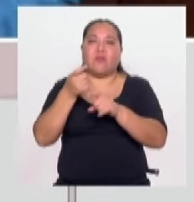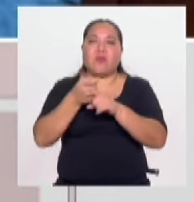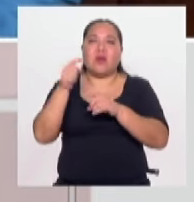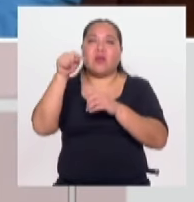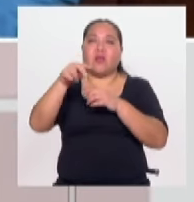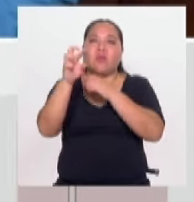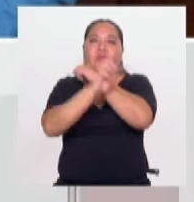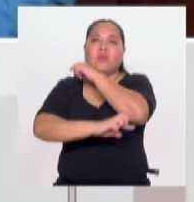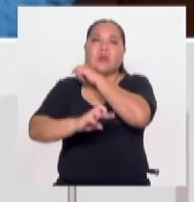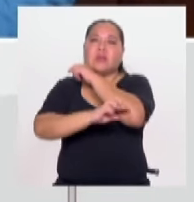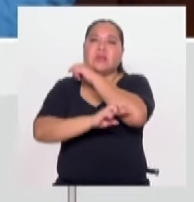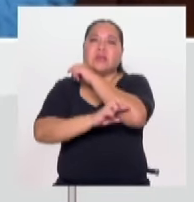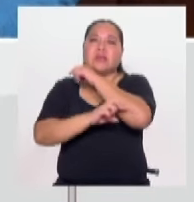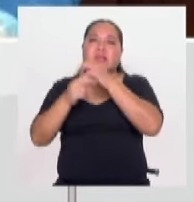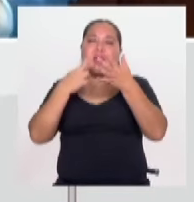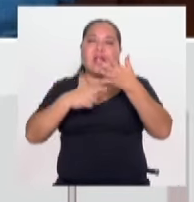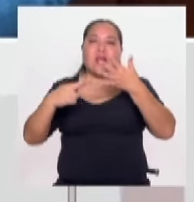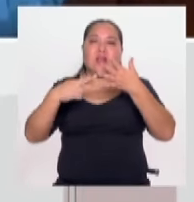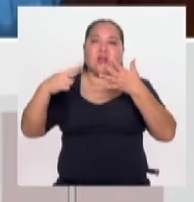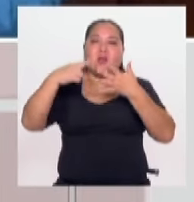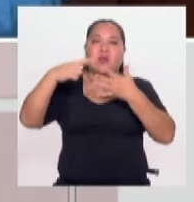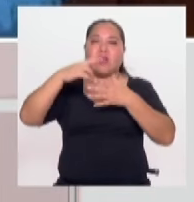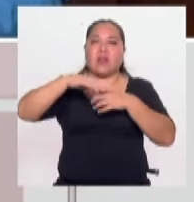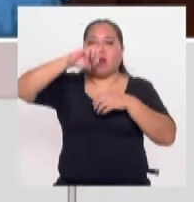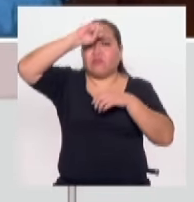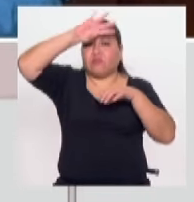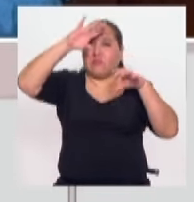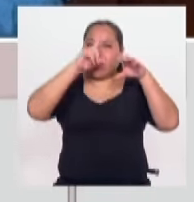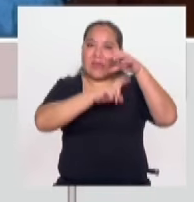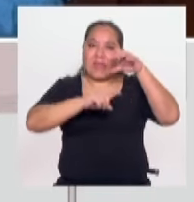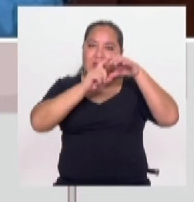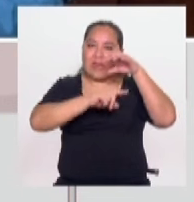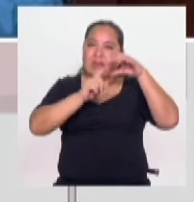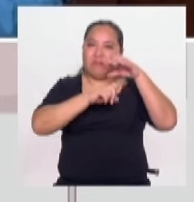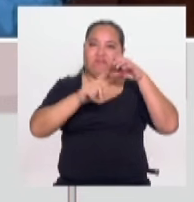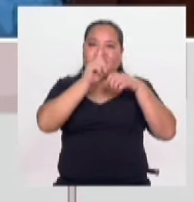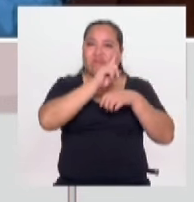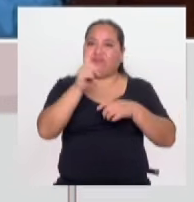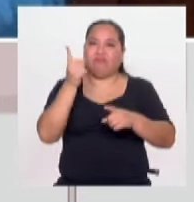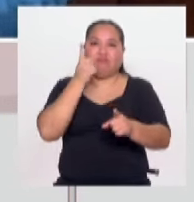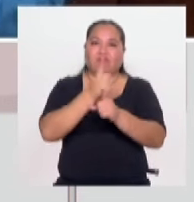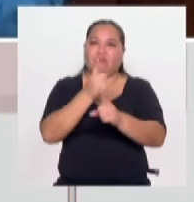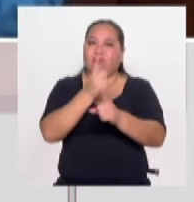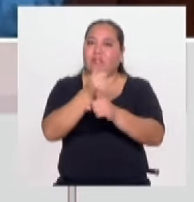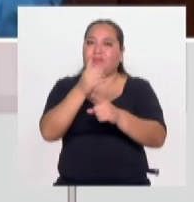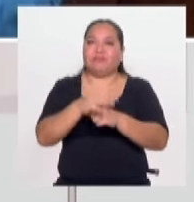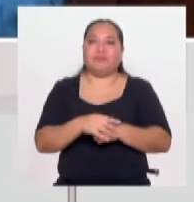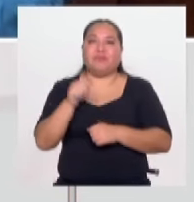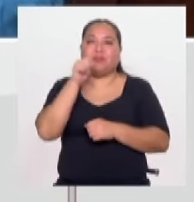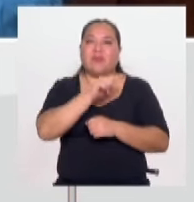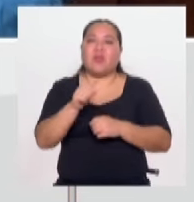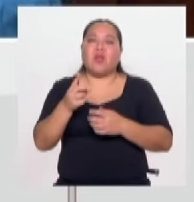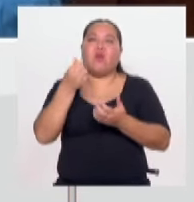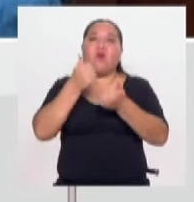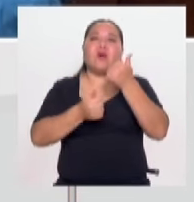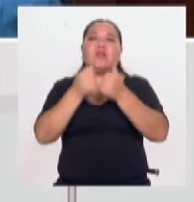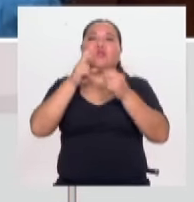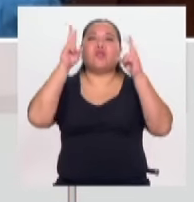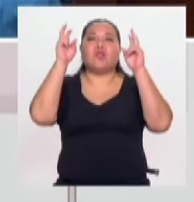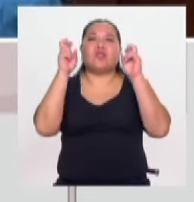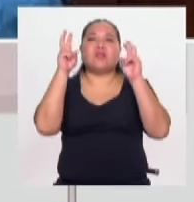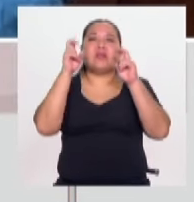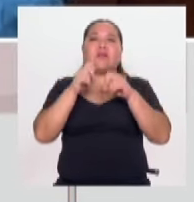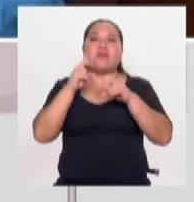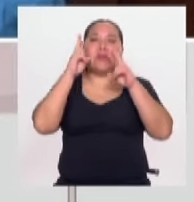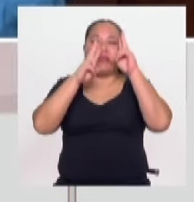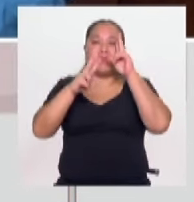nuestro país, el Perú, sería el tema de la minería ilegal. ¿Cuáles son estos temas que deberían priorizarse o tocarse de manera integral?